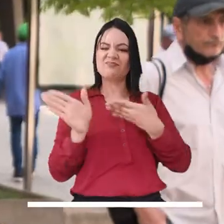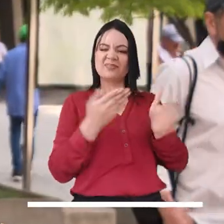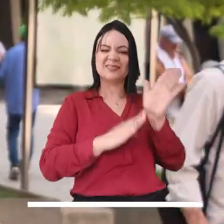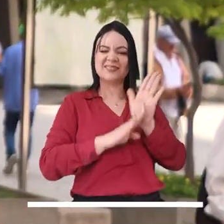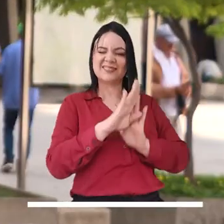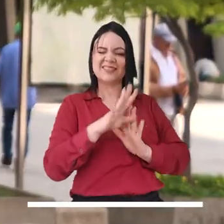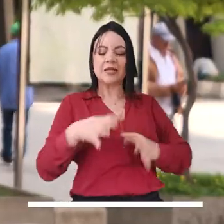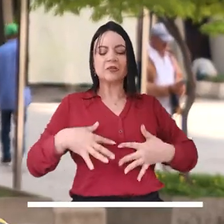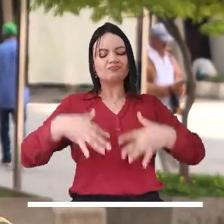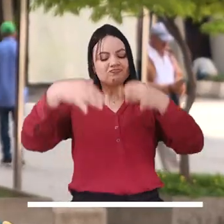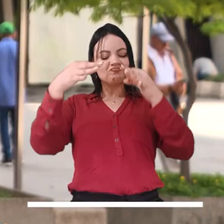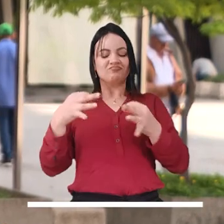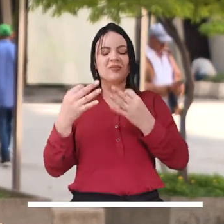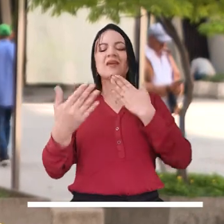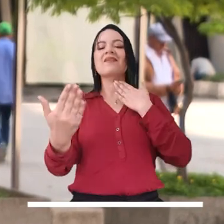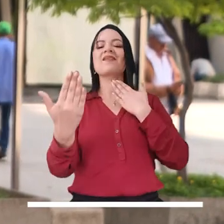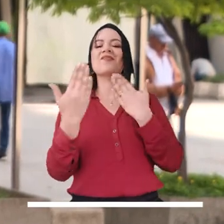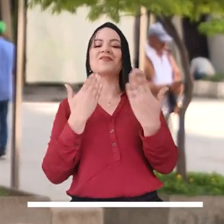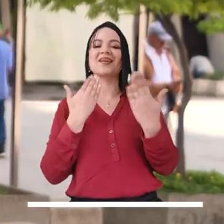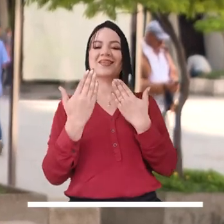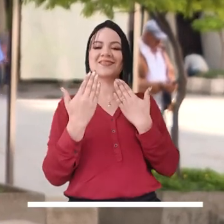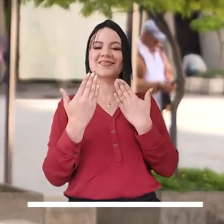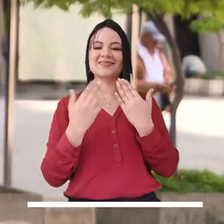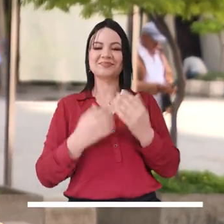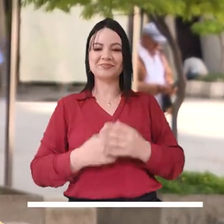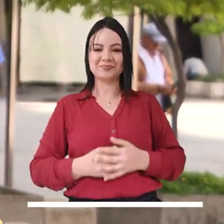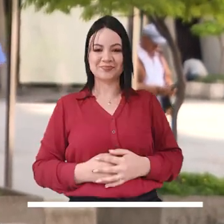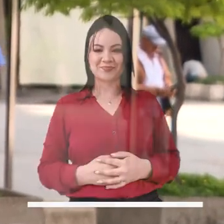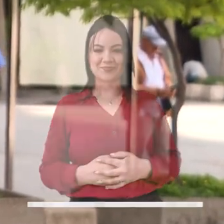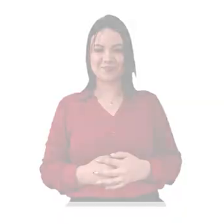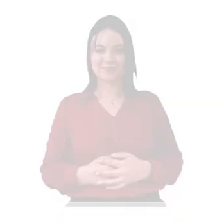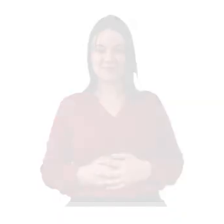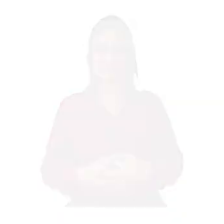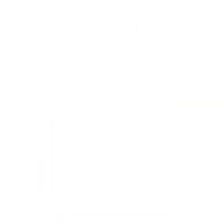este plan de desarrollo es seguridad y confianza.